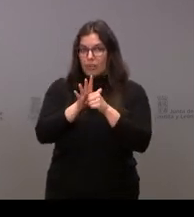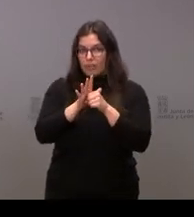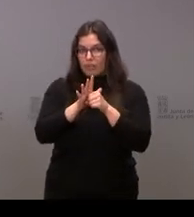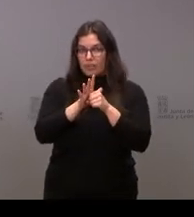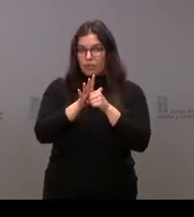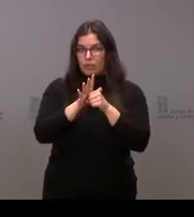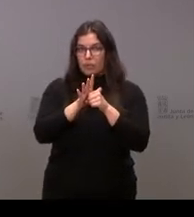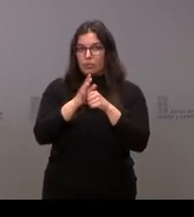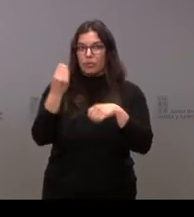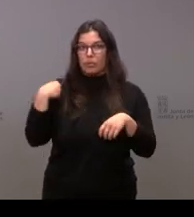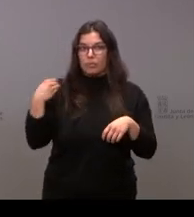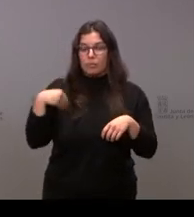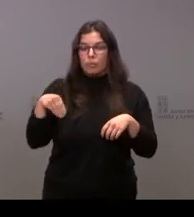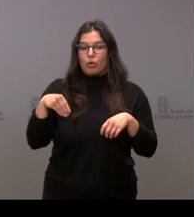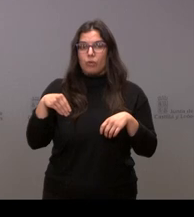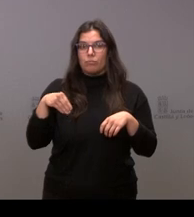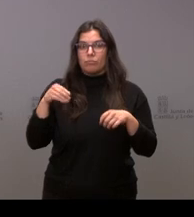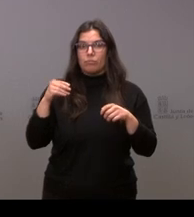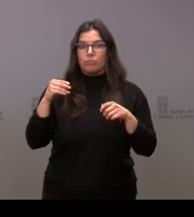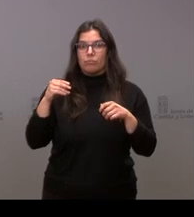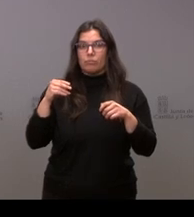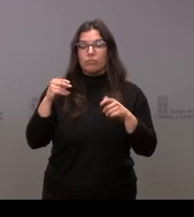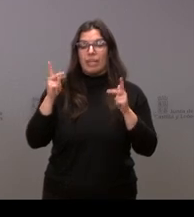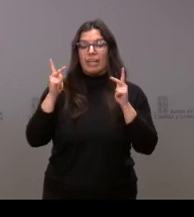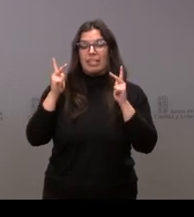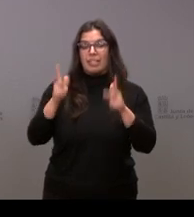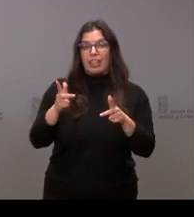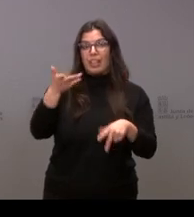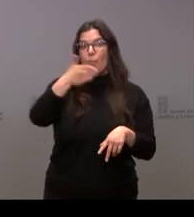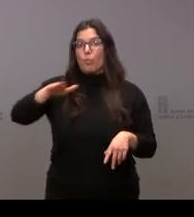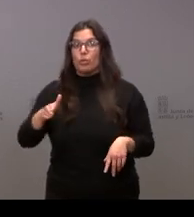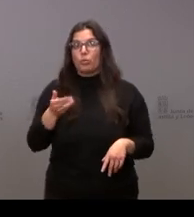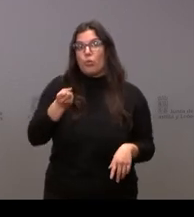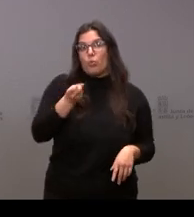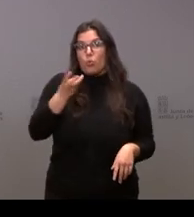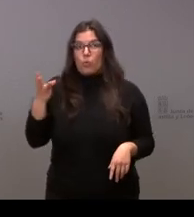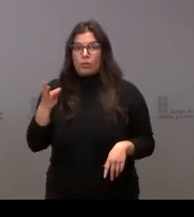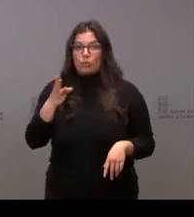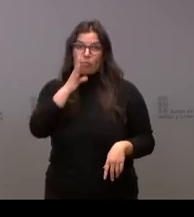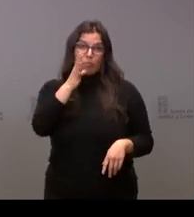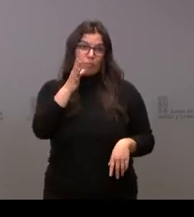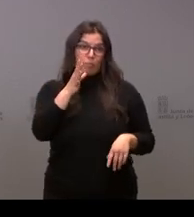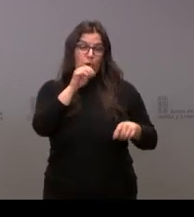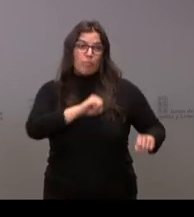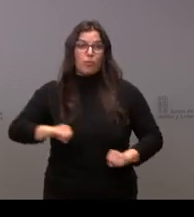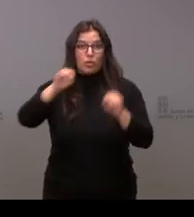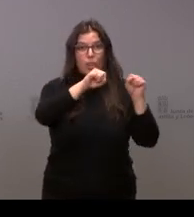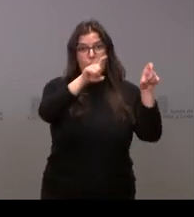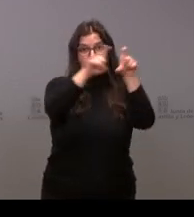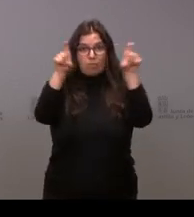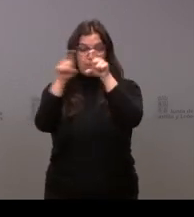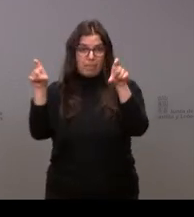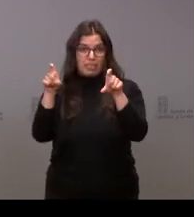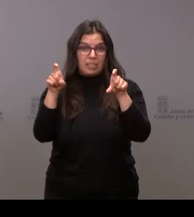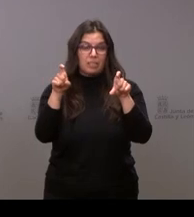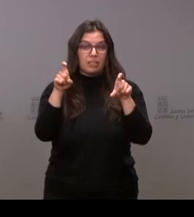muertes en residencias por COVID atendiendo al derecho o a la protección de las empresas privadas, sobre todo en las que se habían producido esos fallecimientos.